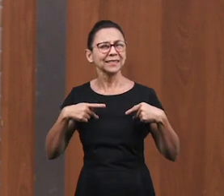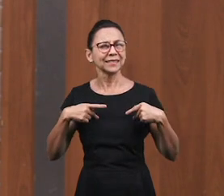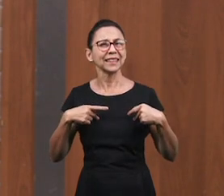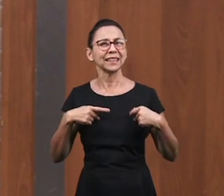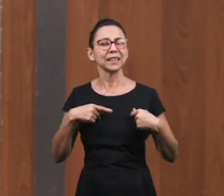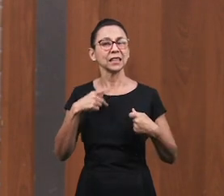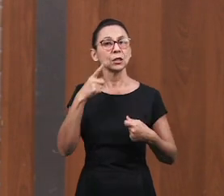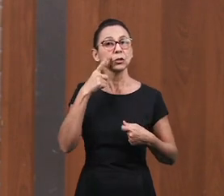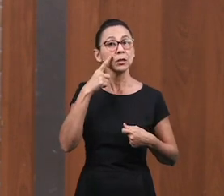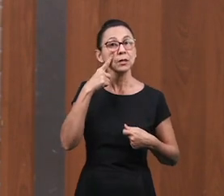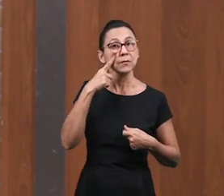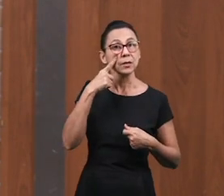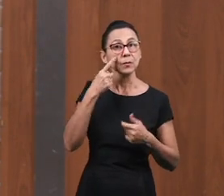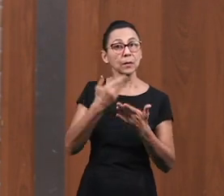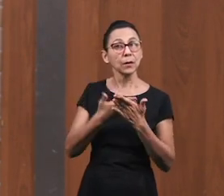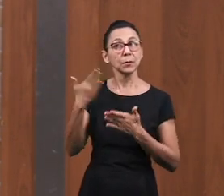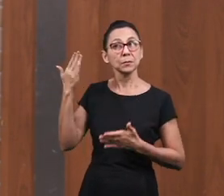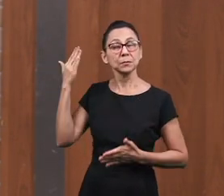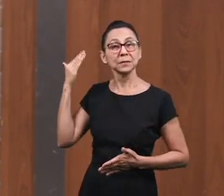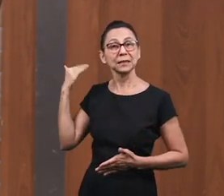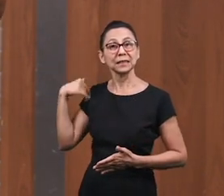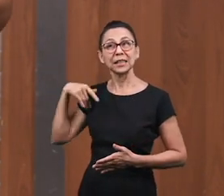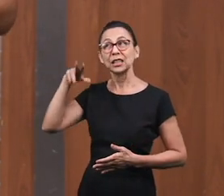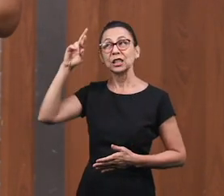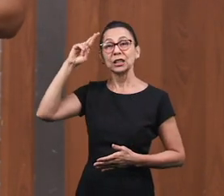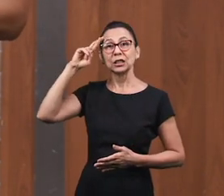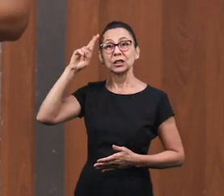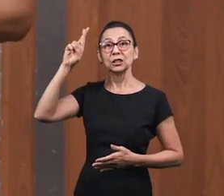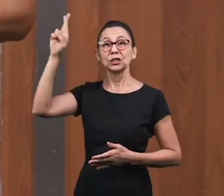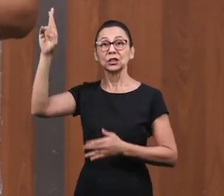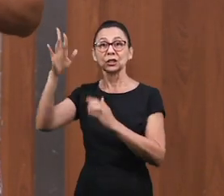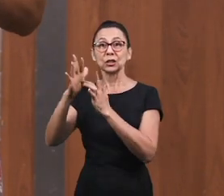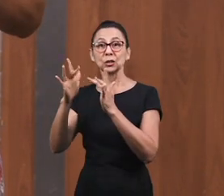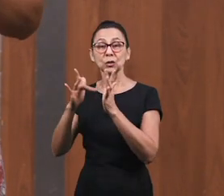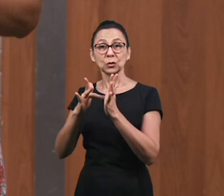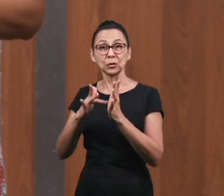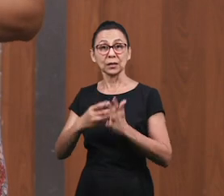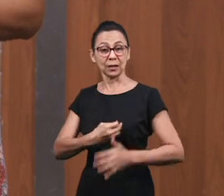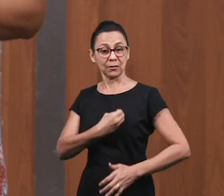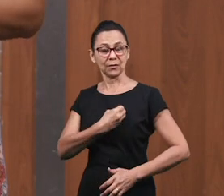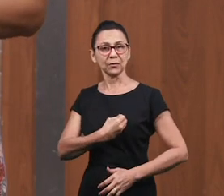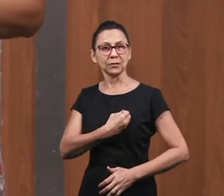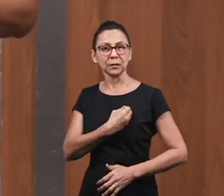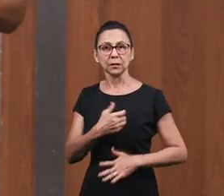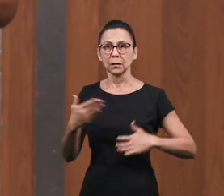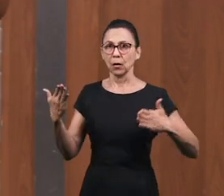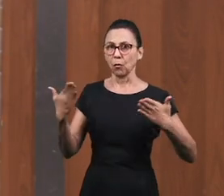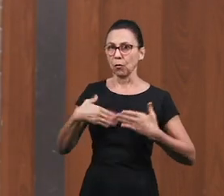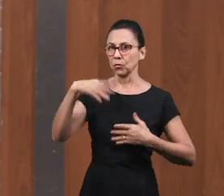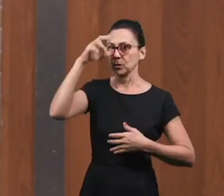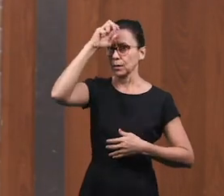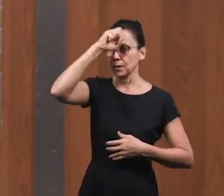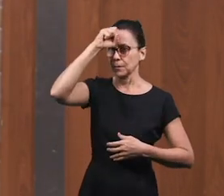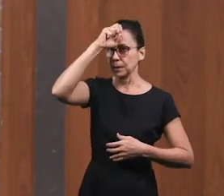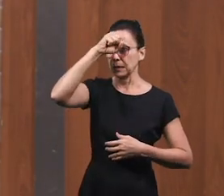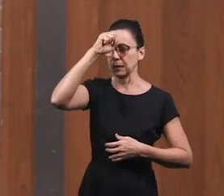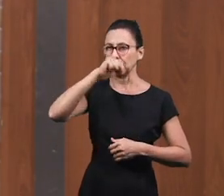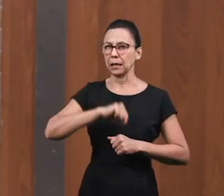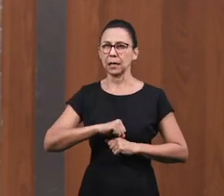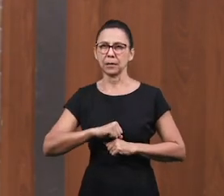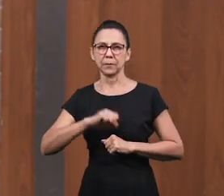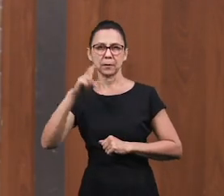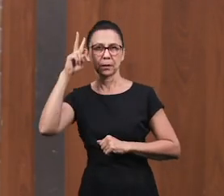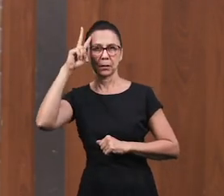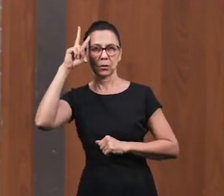pasada Jesús es el Señor de la vida En la clase de hoy Hablaremos sobre la historia de una